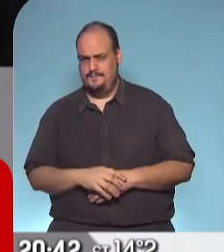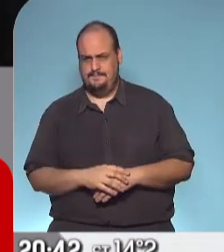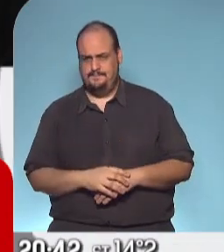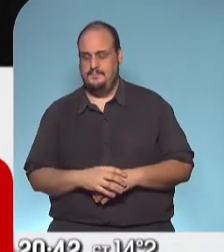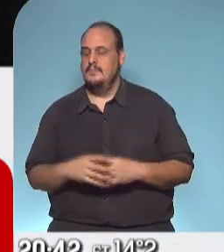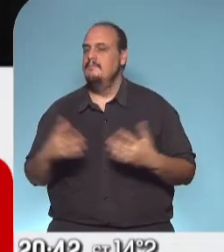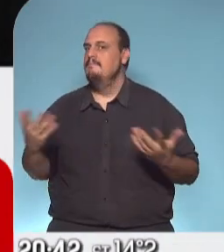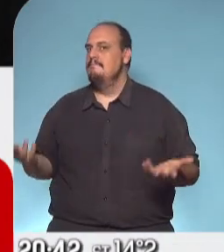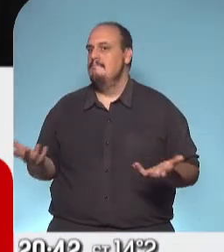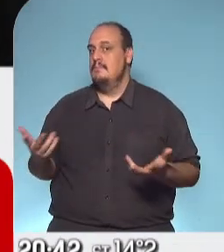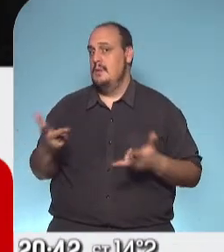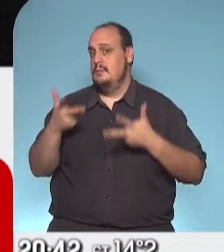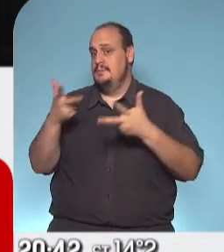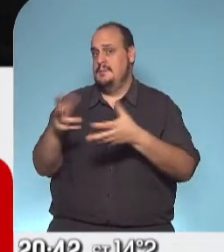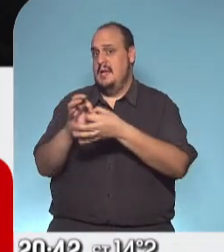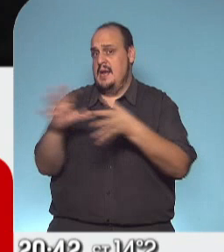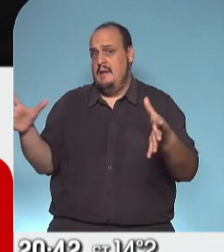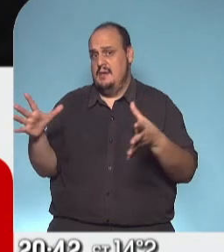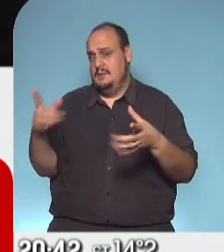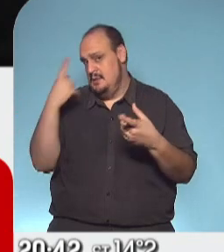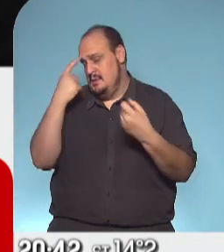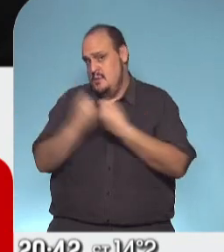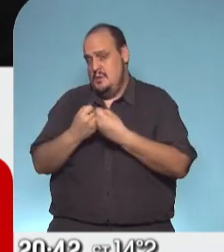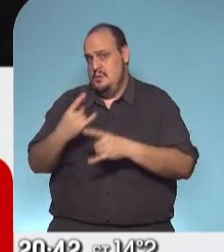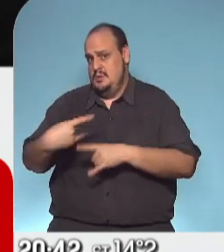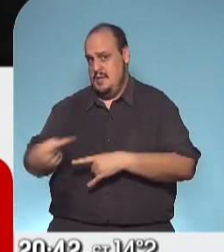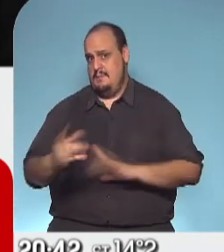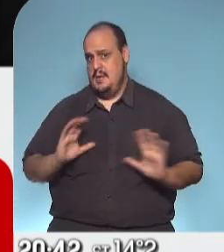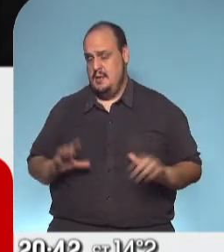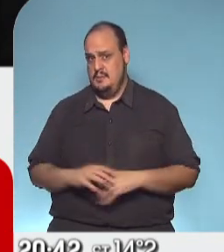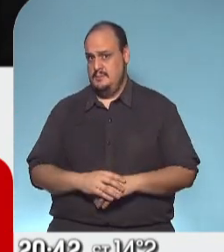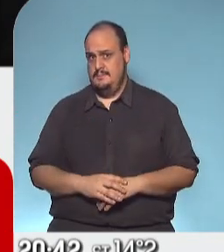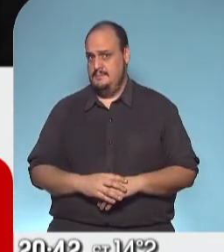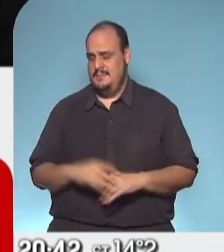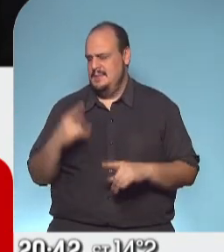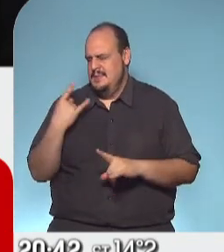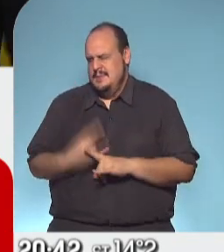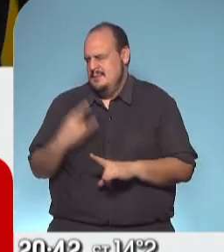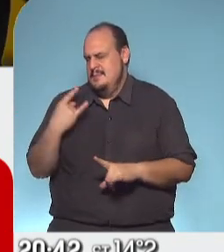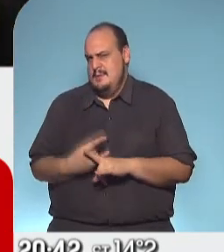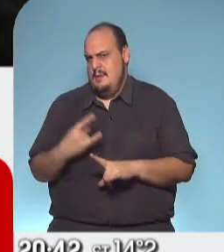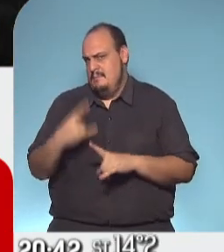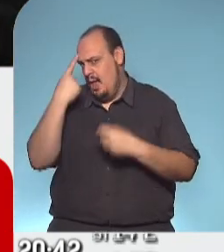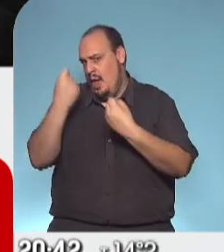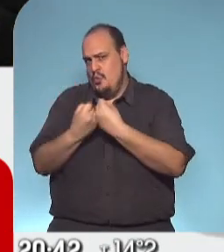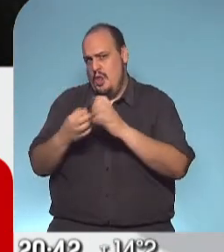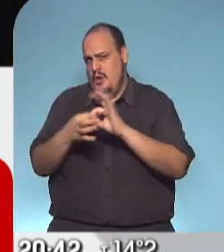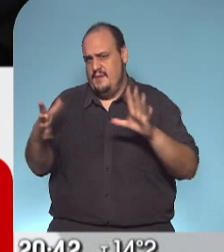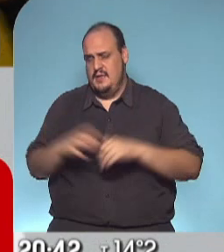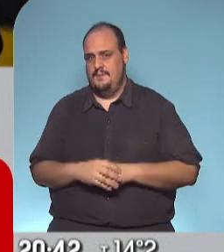Mira, el mensaje de libertad es un mensaje pertinente siempre, siempre. O sea, todos sabemos que la pandemia